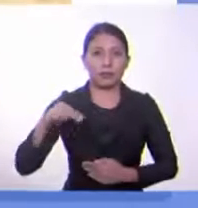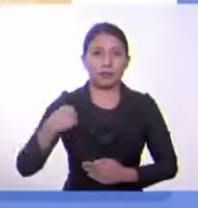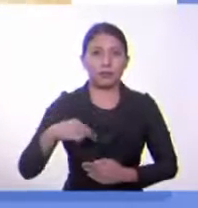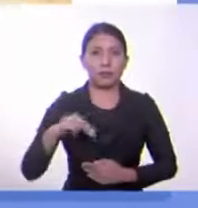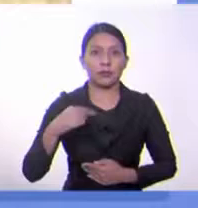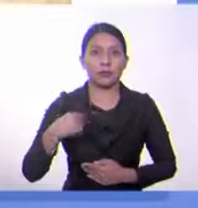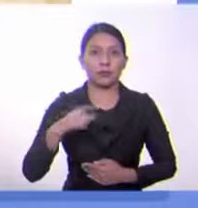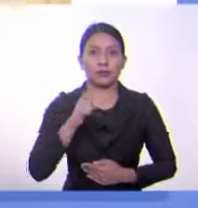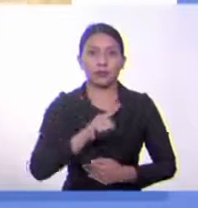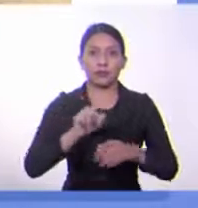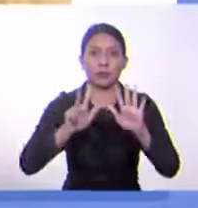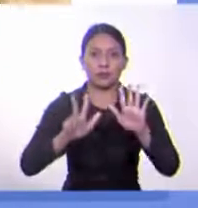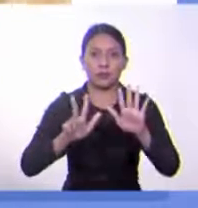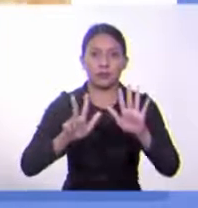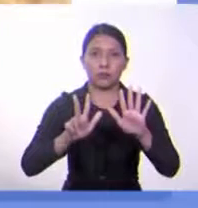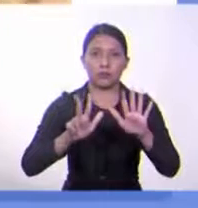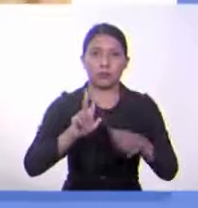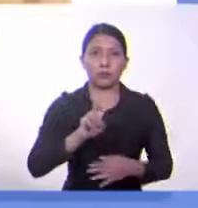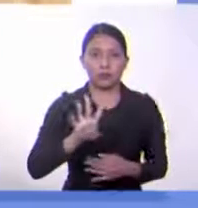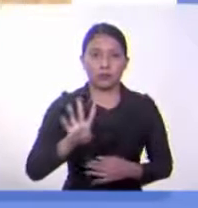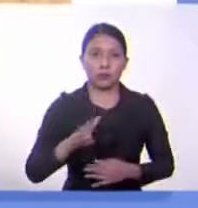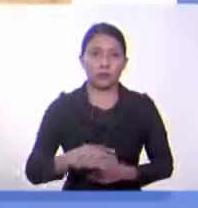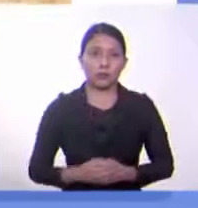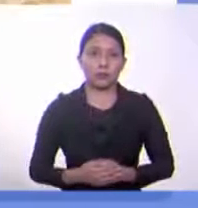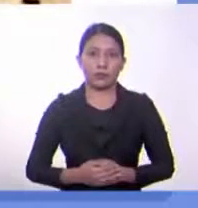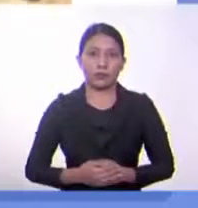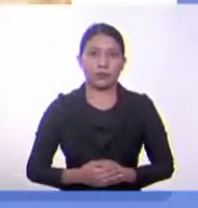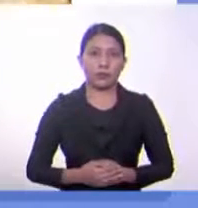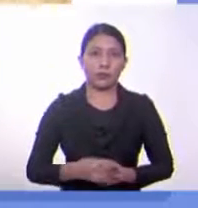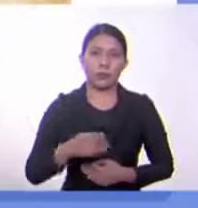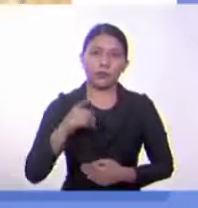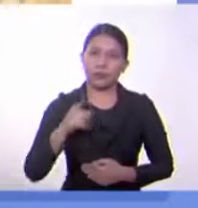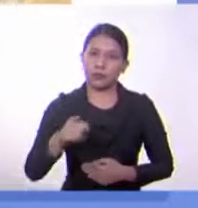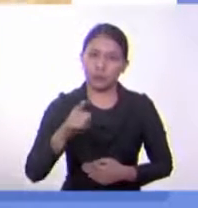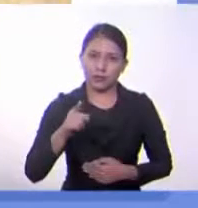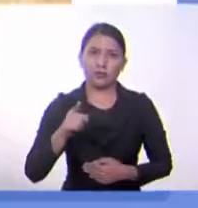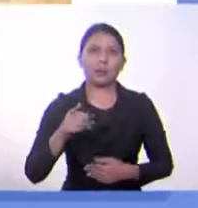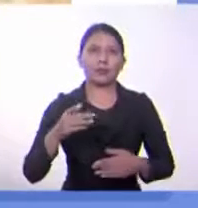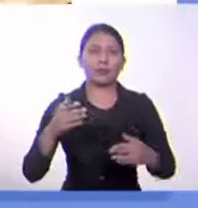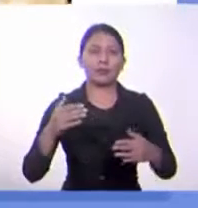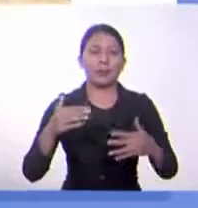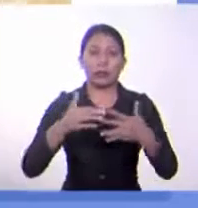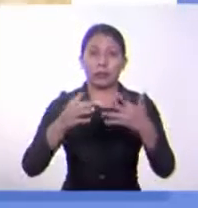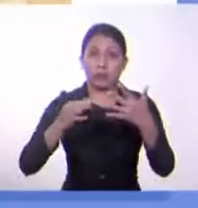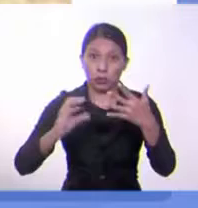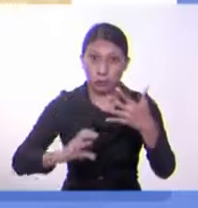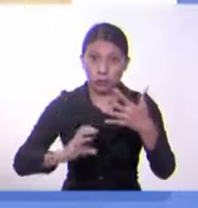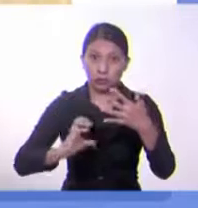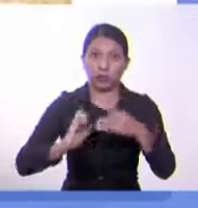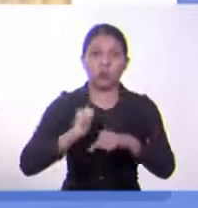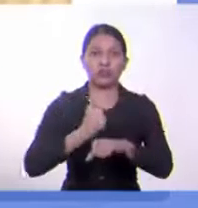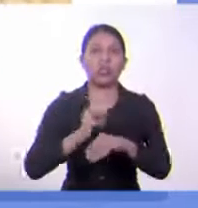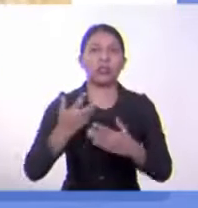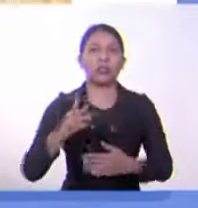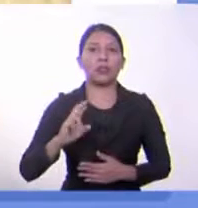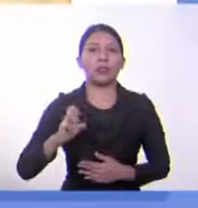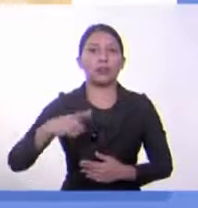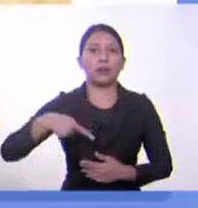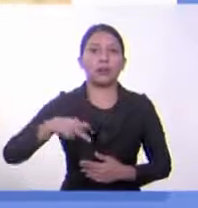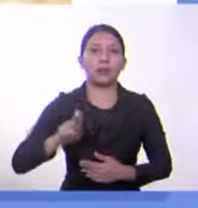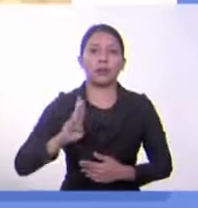1824. Era una constitución que se definía como republicana,